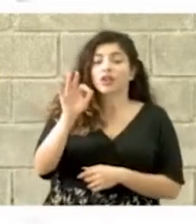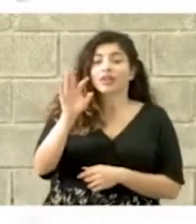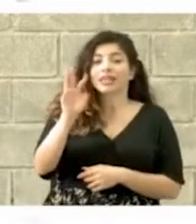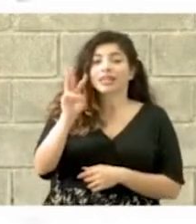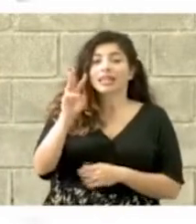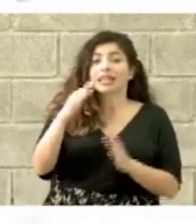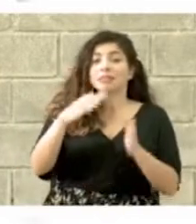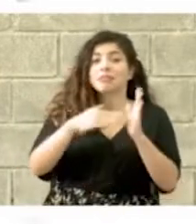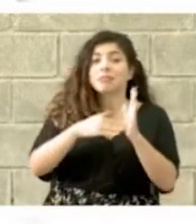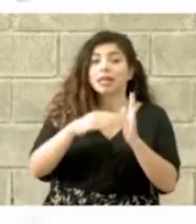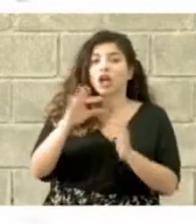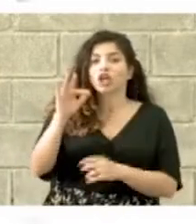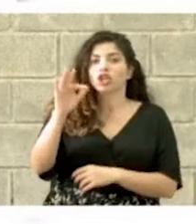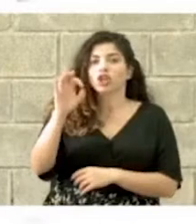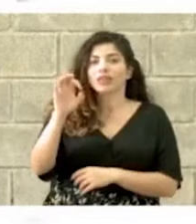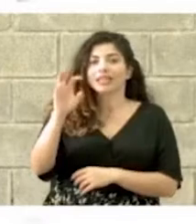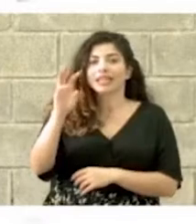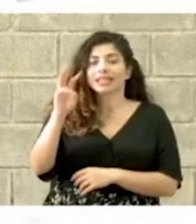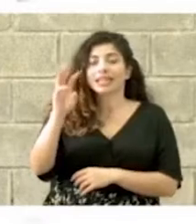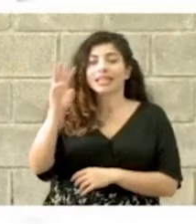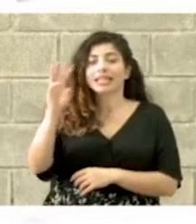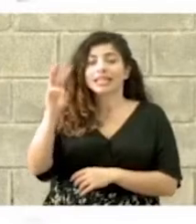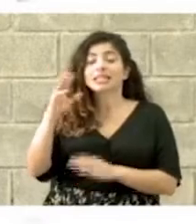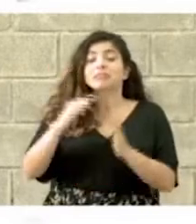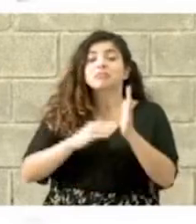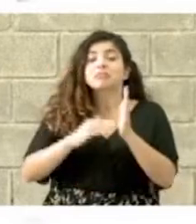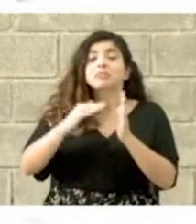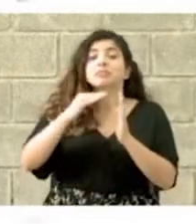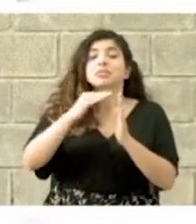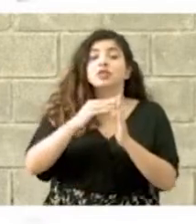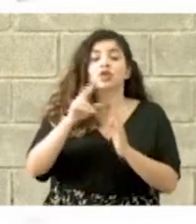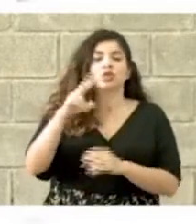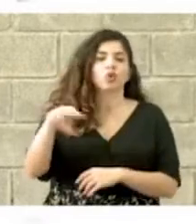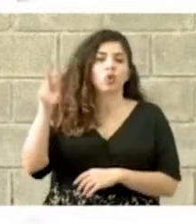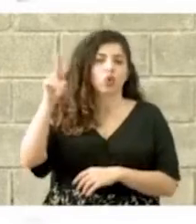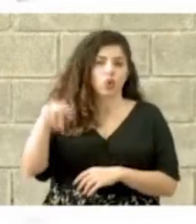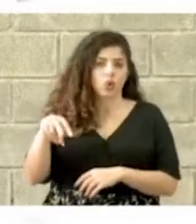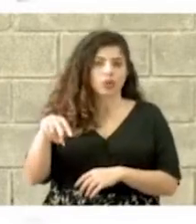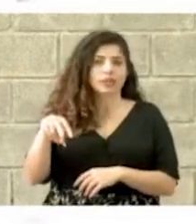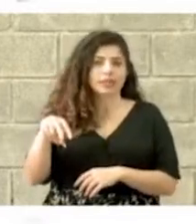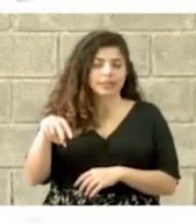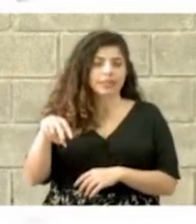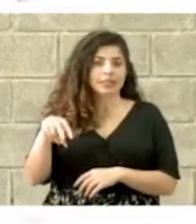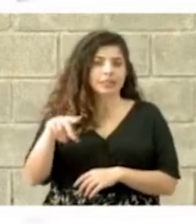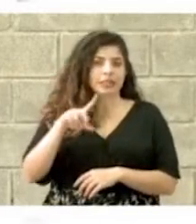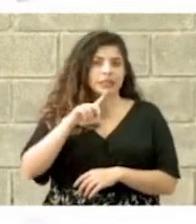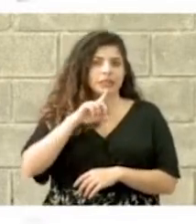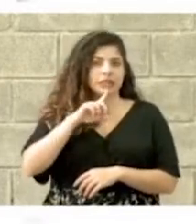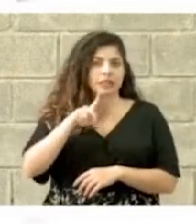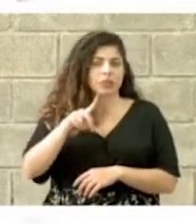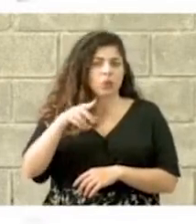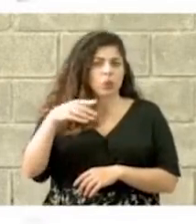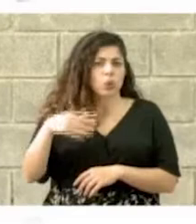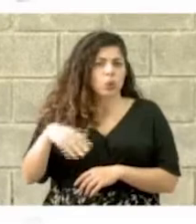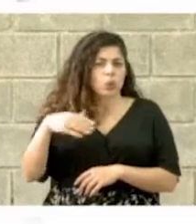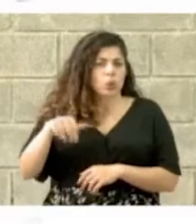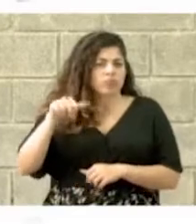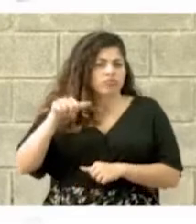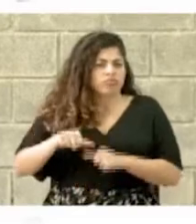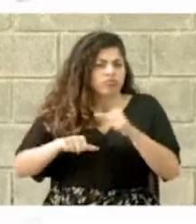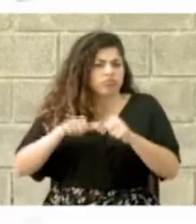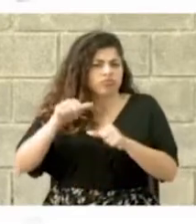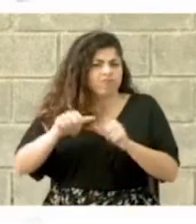.966 millones de colones. Es realmente un esfuerzo